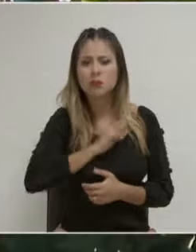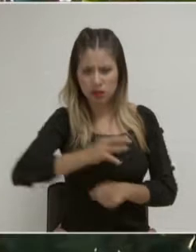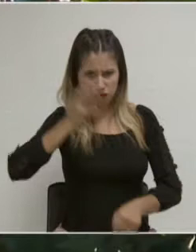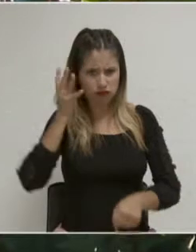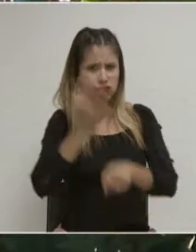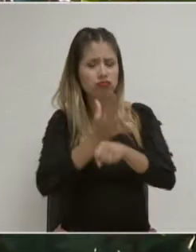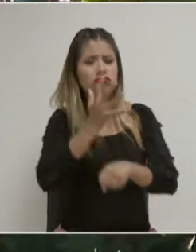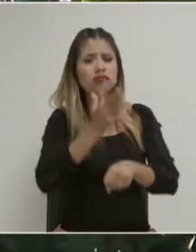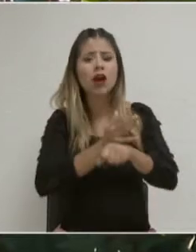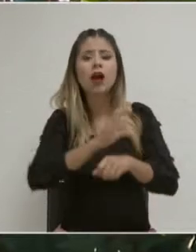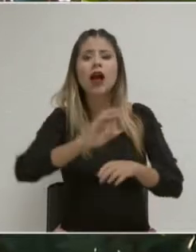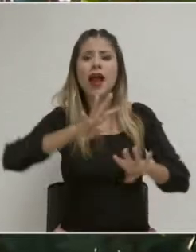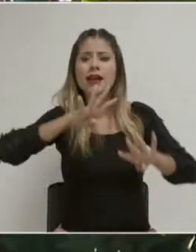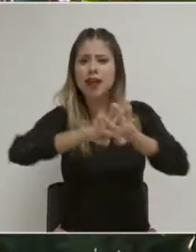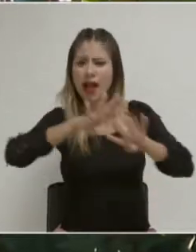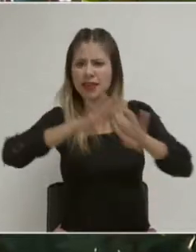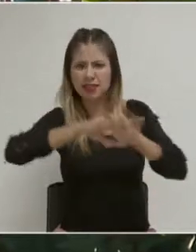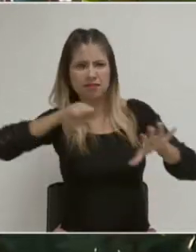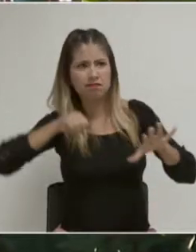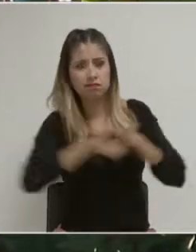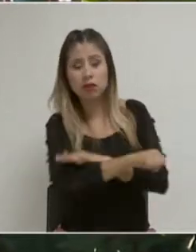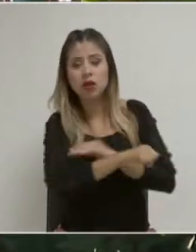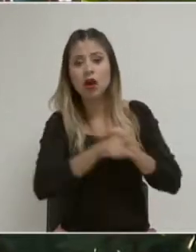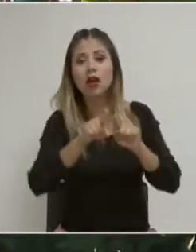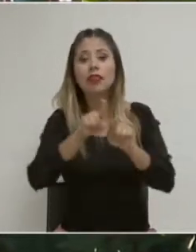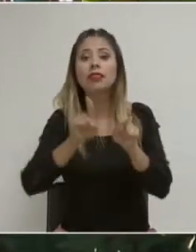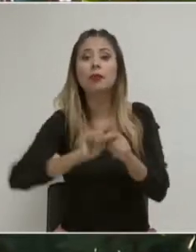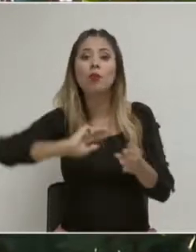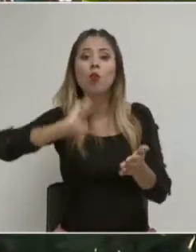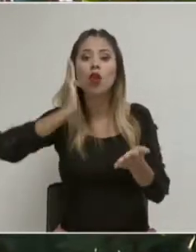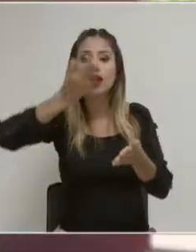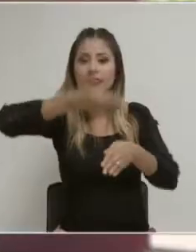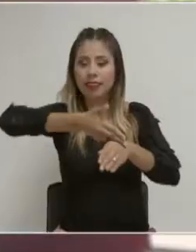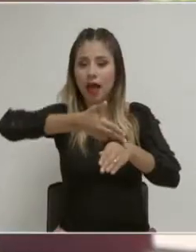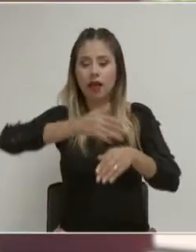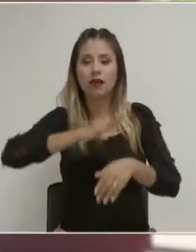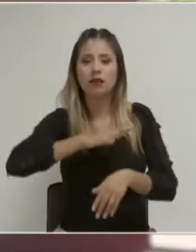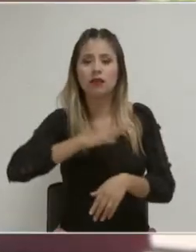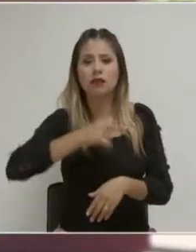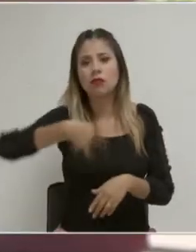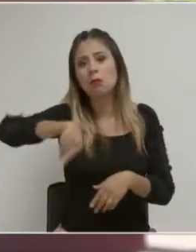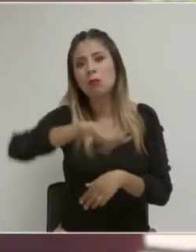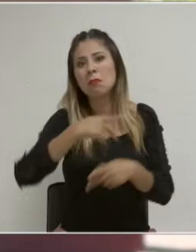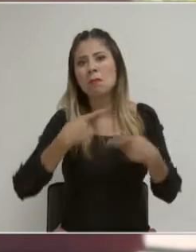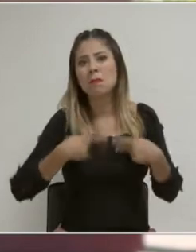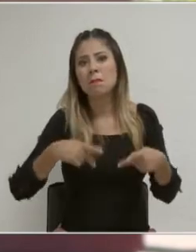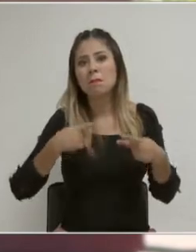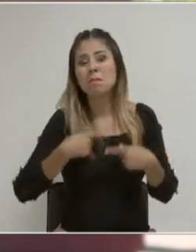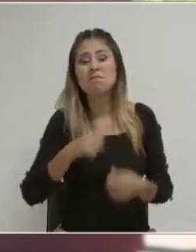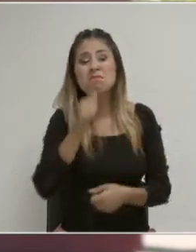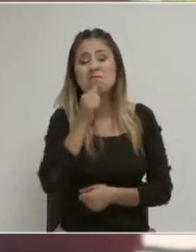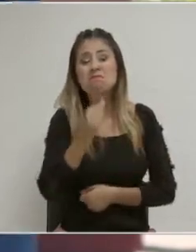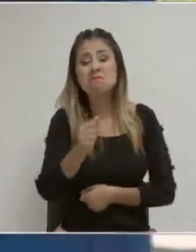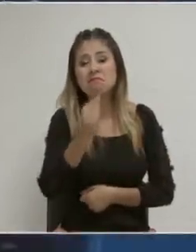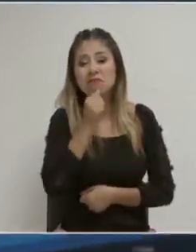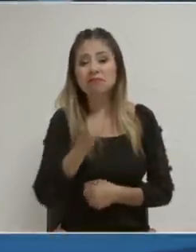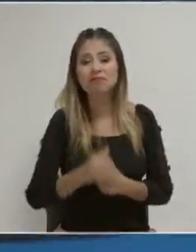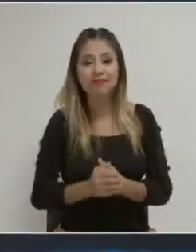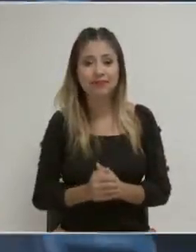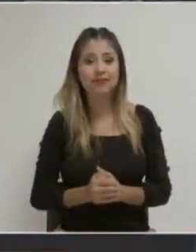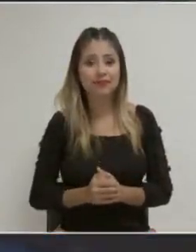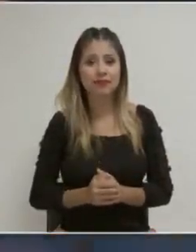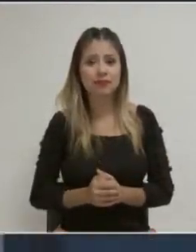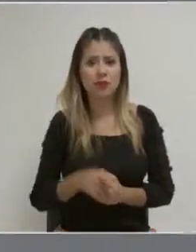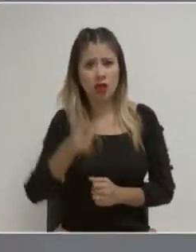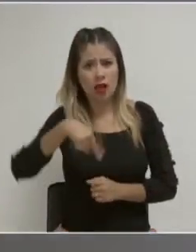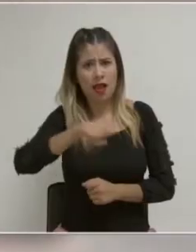delito, con multas, pero hasta ahorita eso no ha sido posible y es muy urgente. ¿Ese sería el